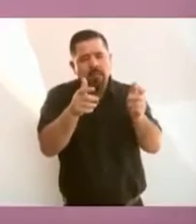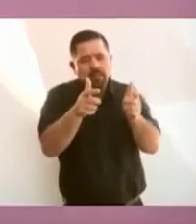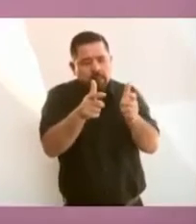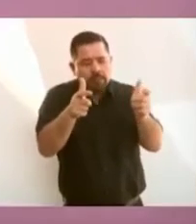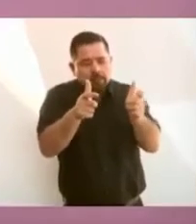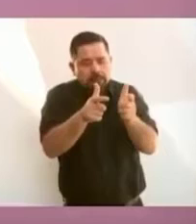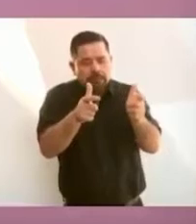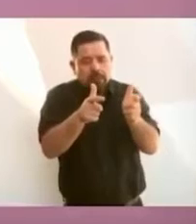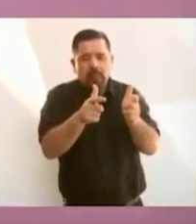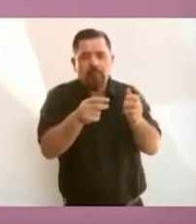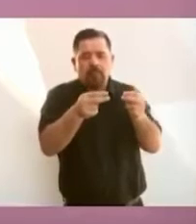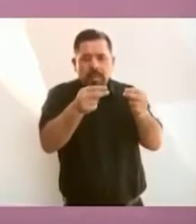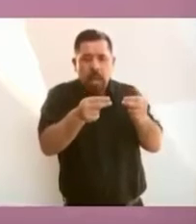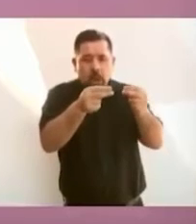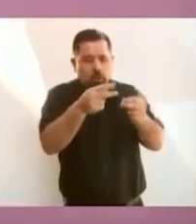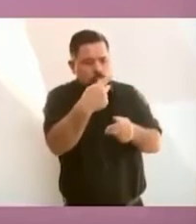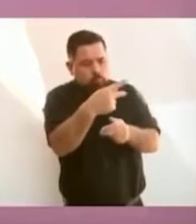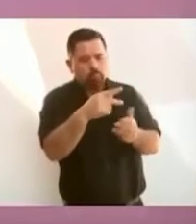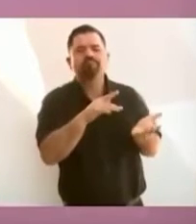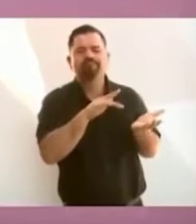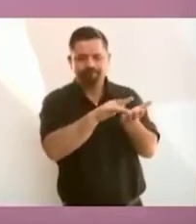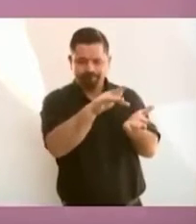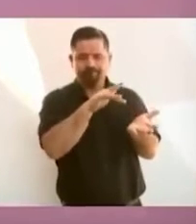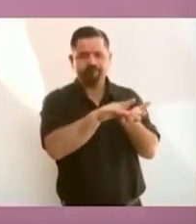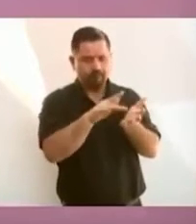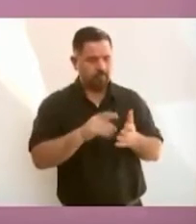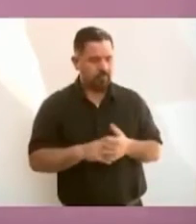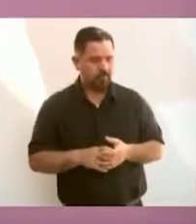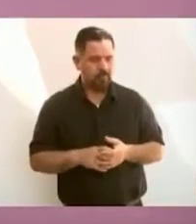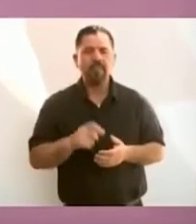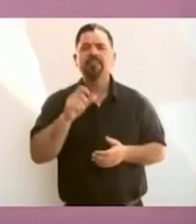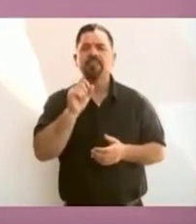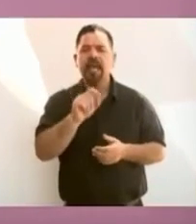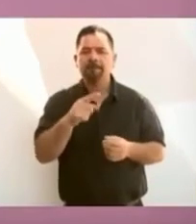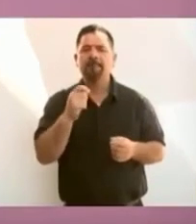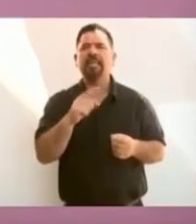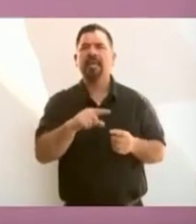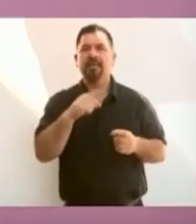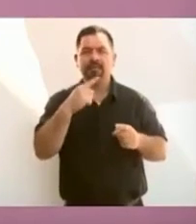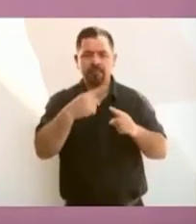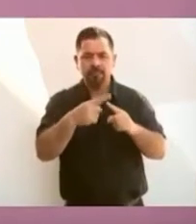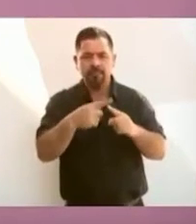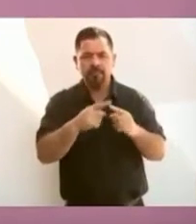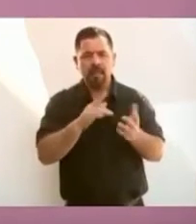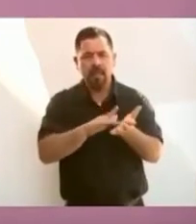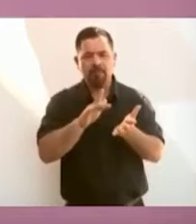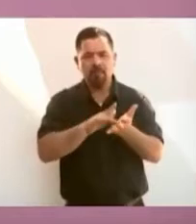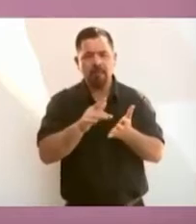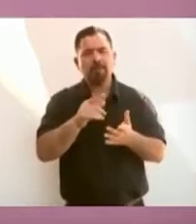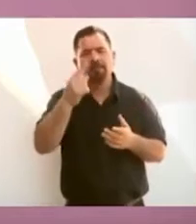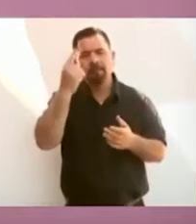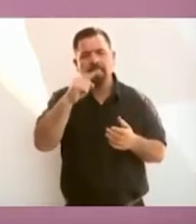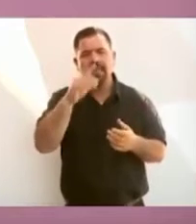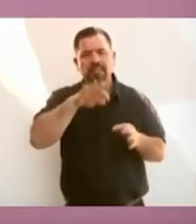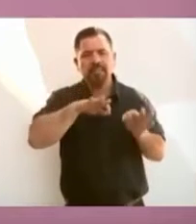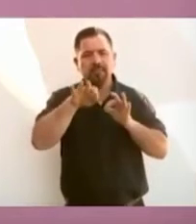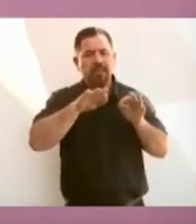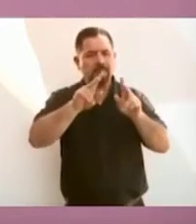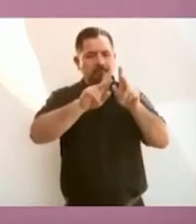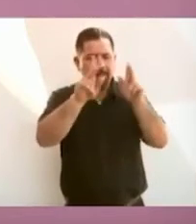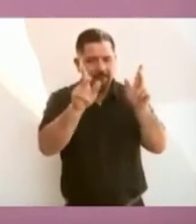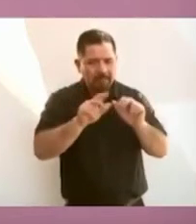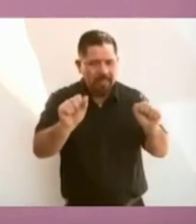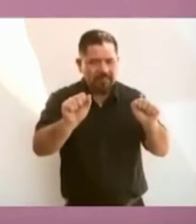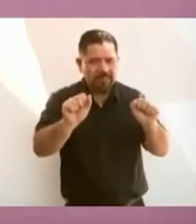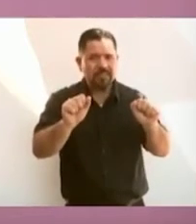también vamos a apoyar para que haya paz y tranquilidad en